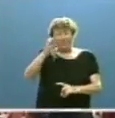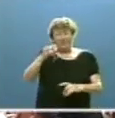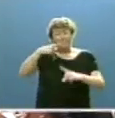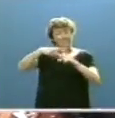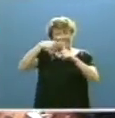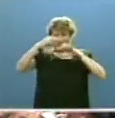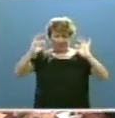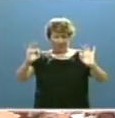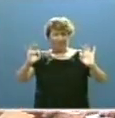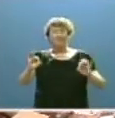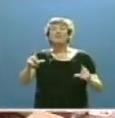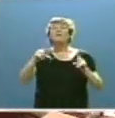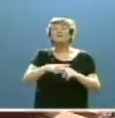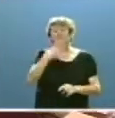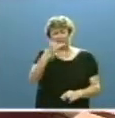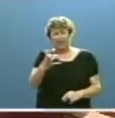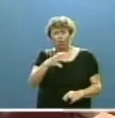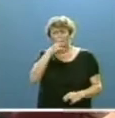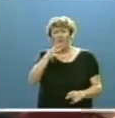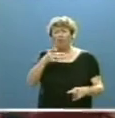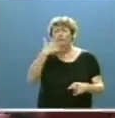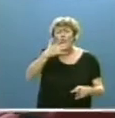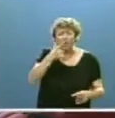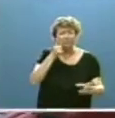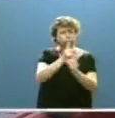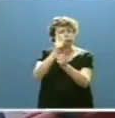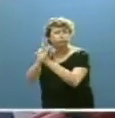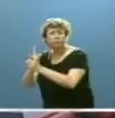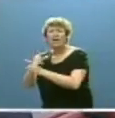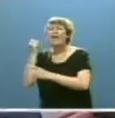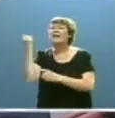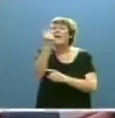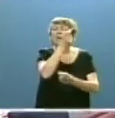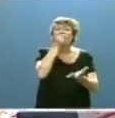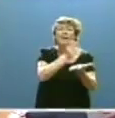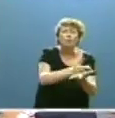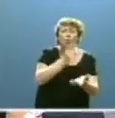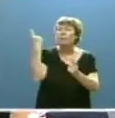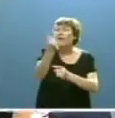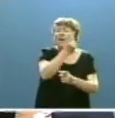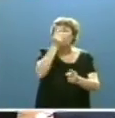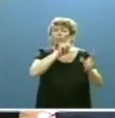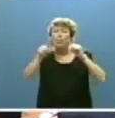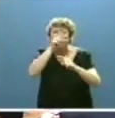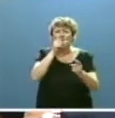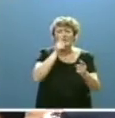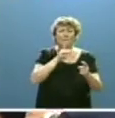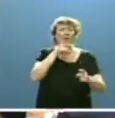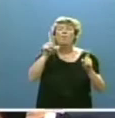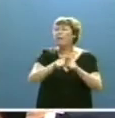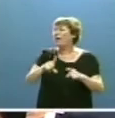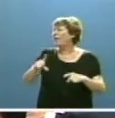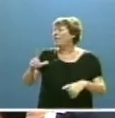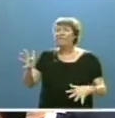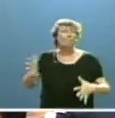para conocer, estudiar y debatir las causas y consecuencias de cada reto o problema y para no improvisar o